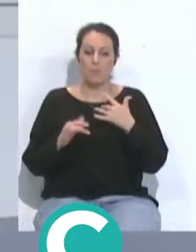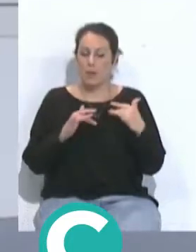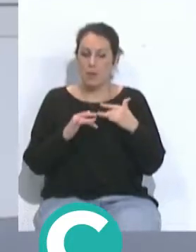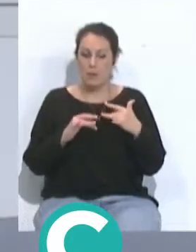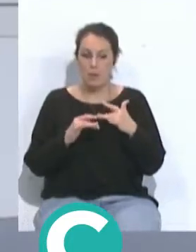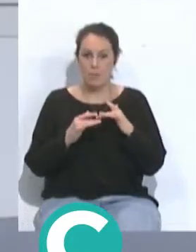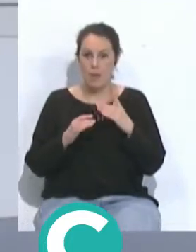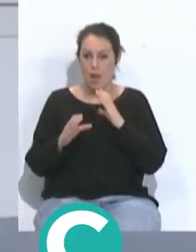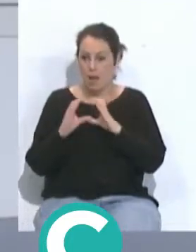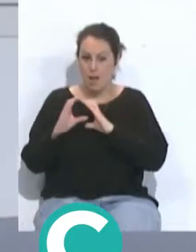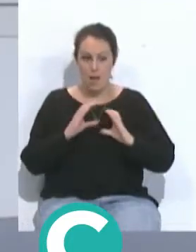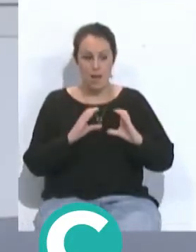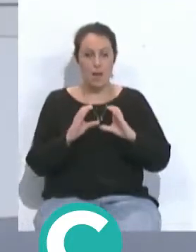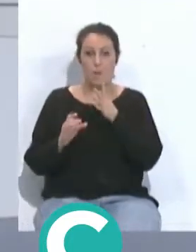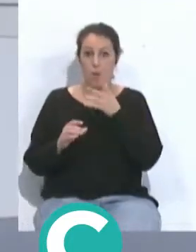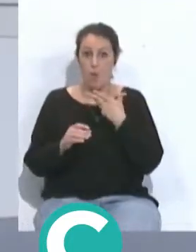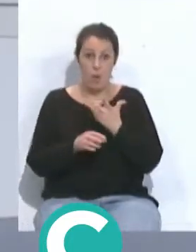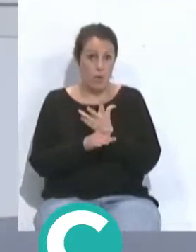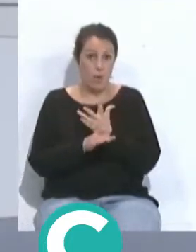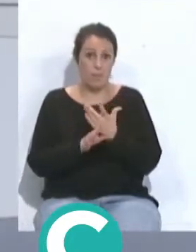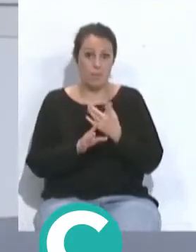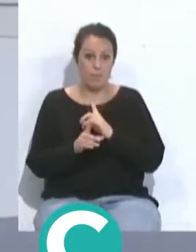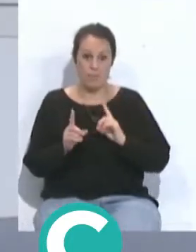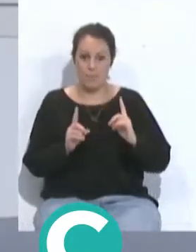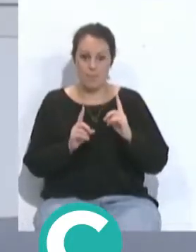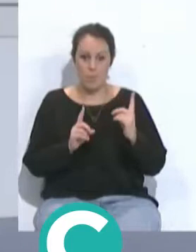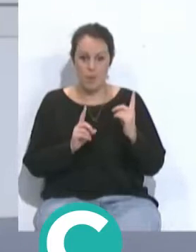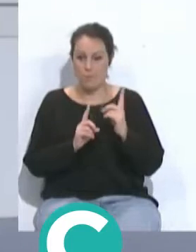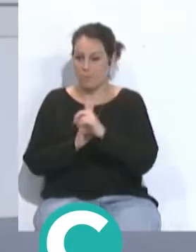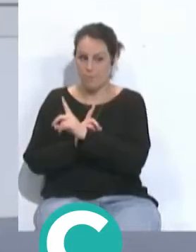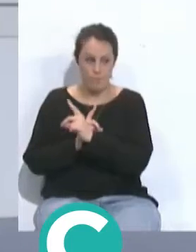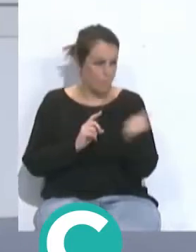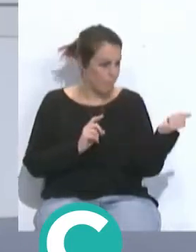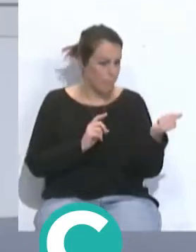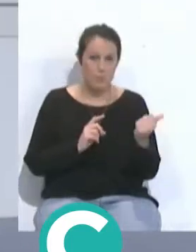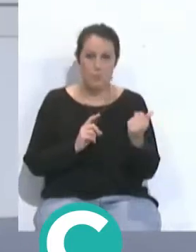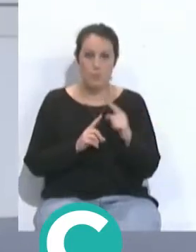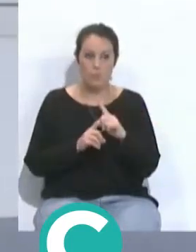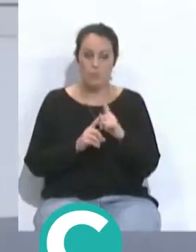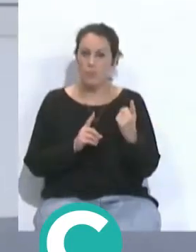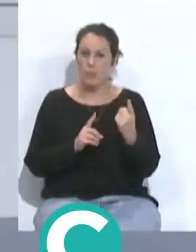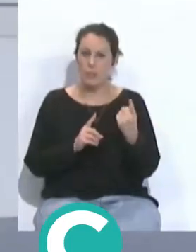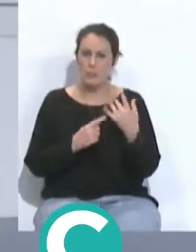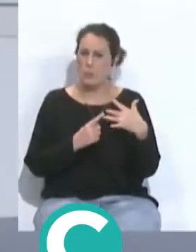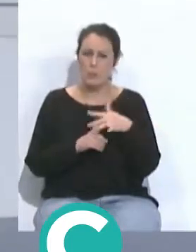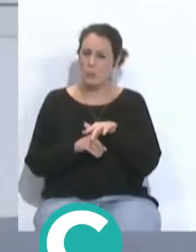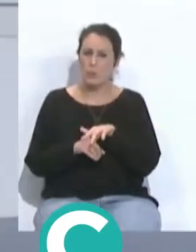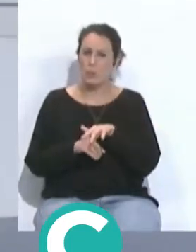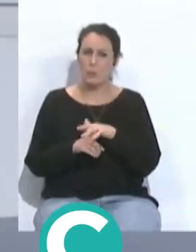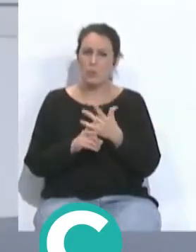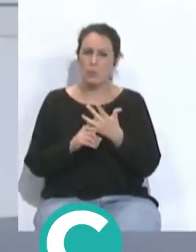el partido porque claro no le podés porque son jugadores que aparecen y desaparecen o sea no tienen una situación